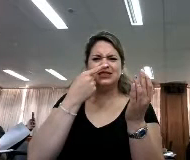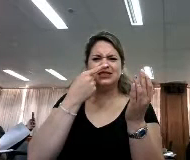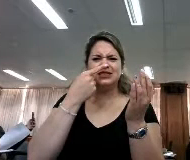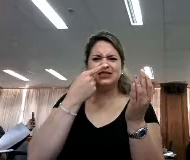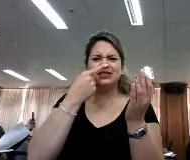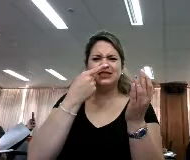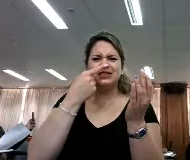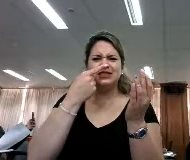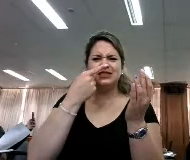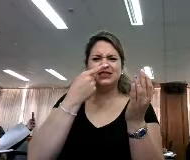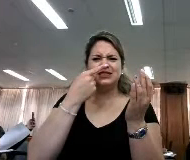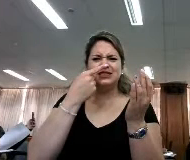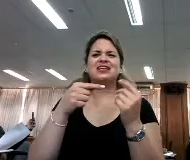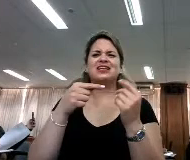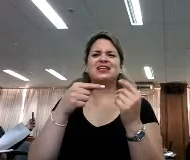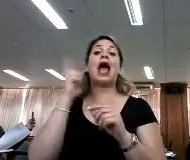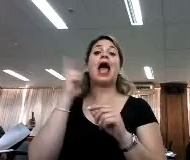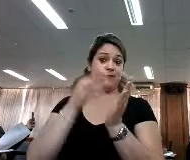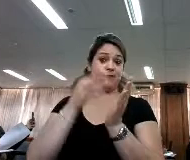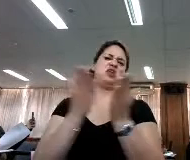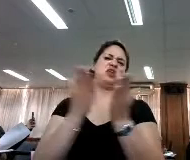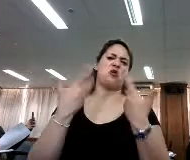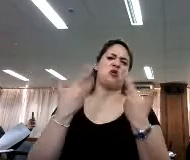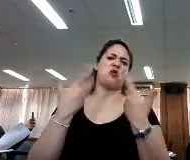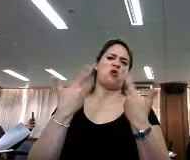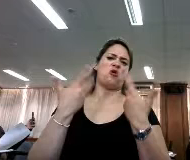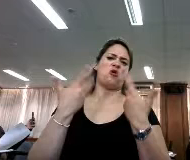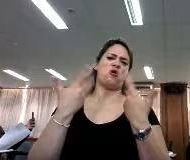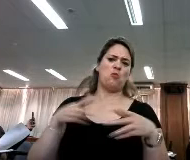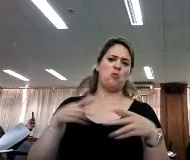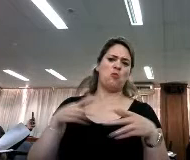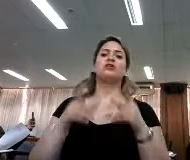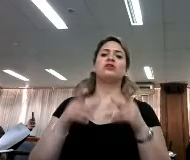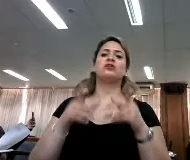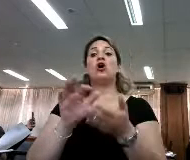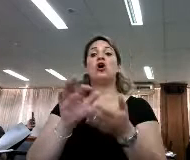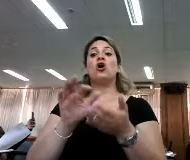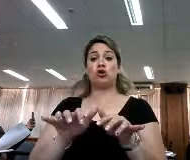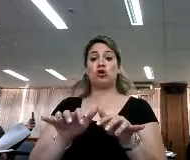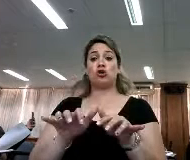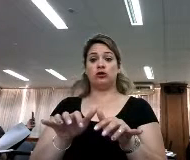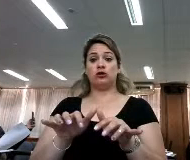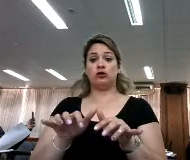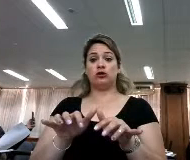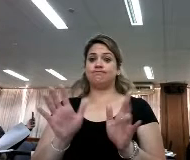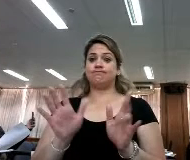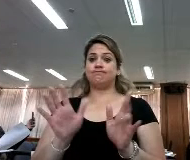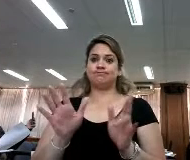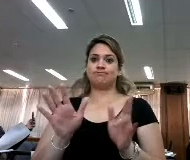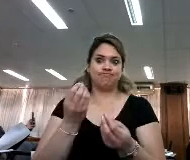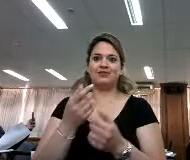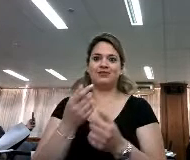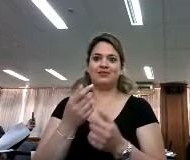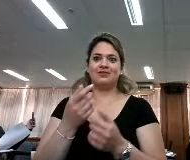Bueno, desde luego el libro tradicional, el libro electrónico, libro tradicional, libro electrónico, ya cómo lo entendemos el